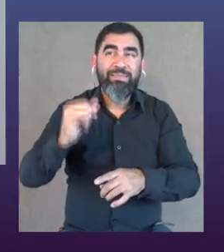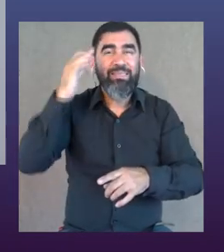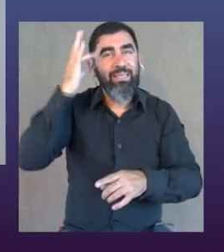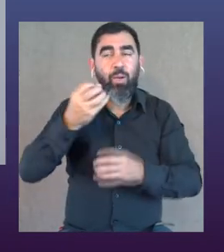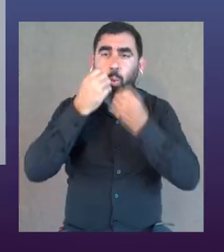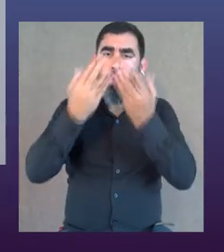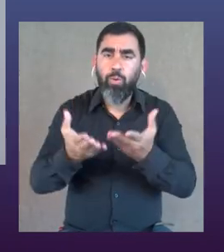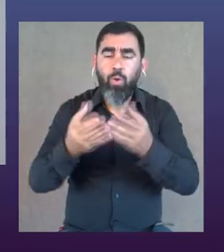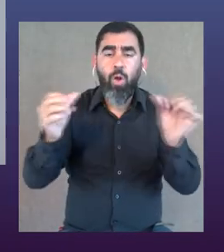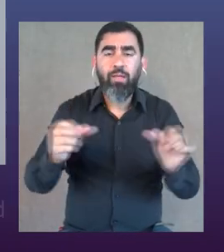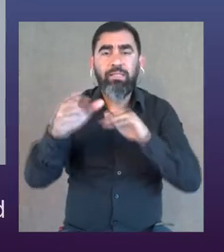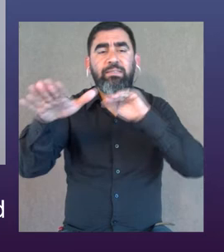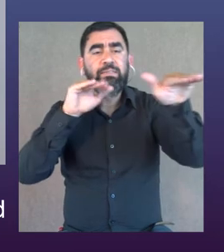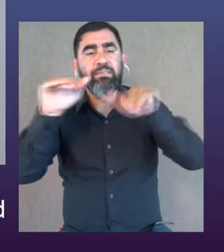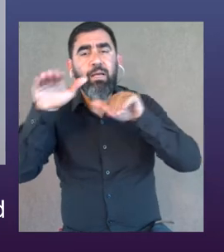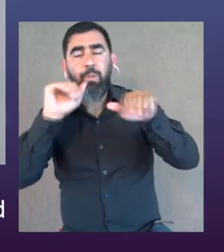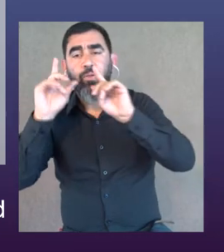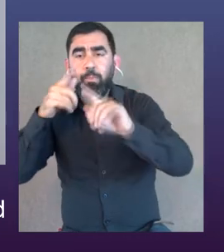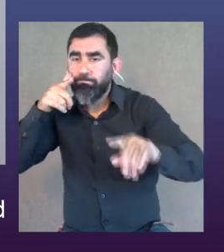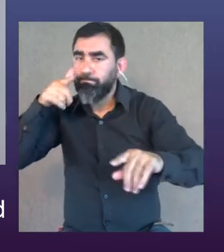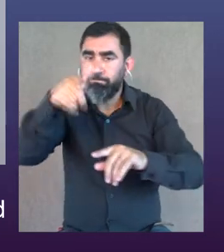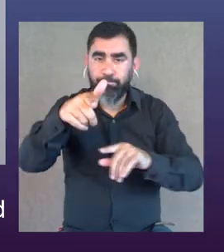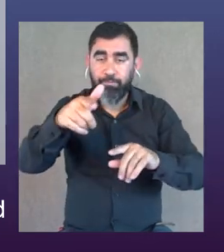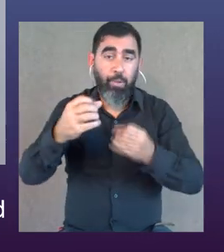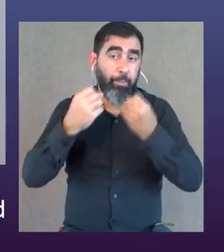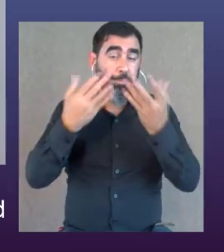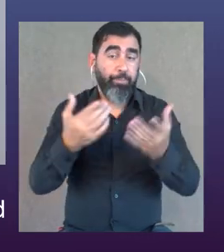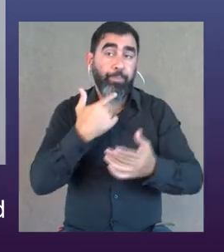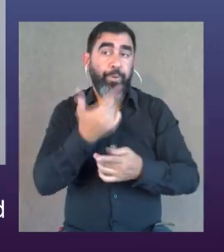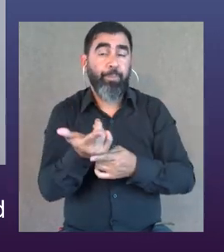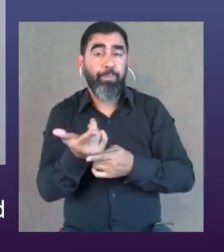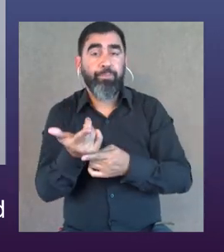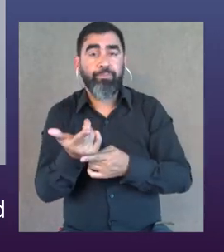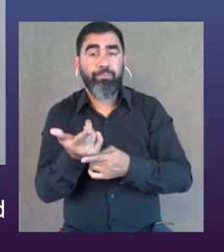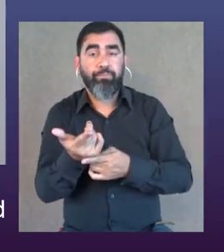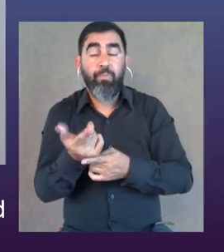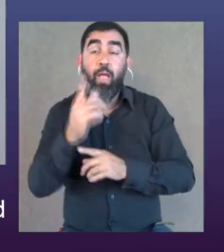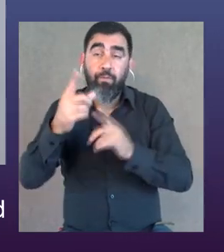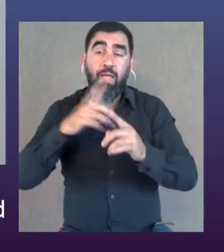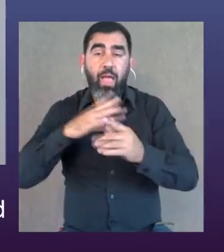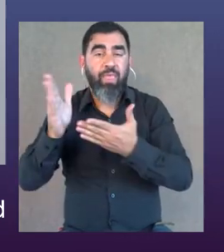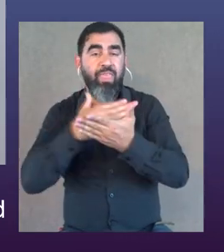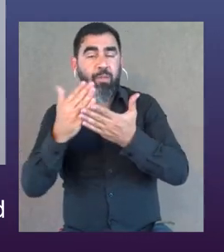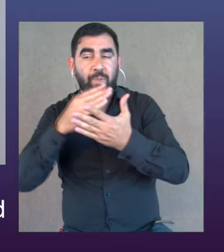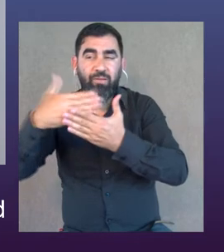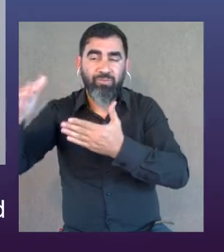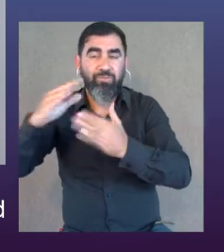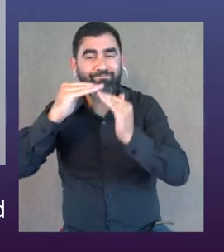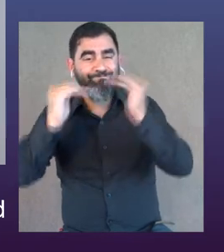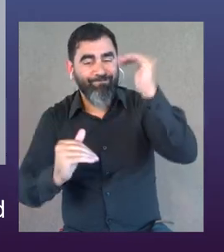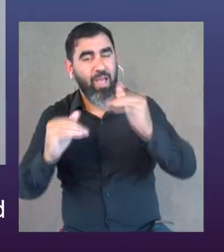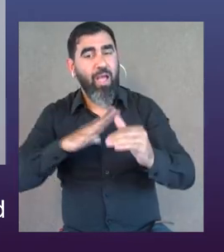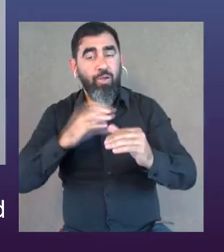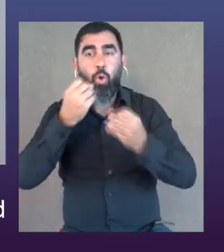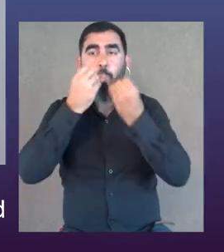y algo que sí que me parece que siempre está bueno es hacer la convocatoria dirigida. Como la segregación existe y la